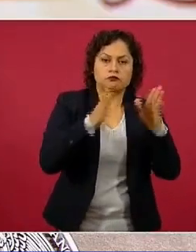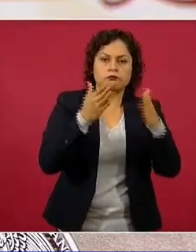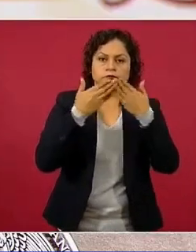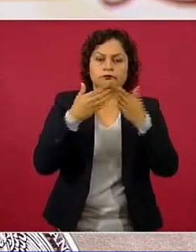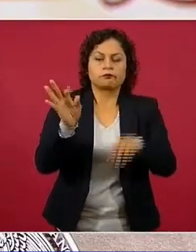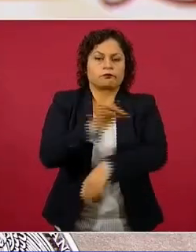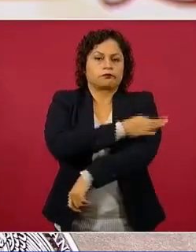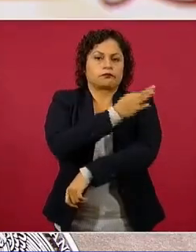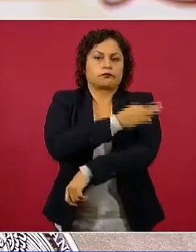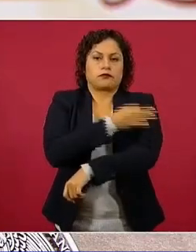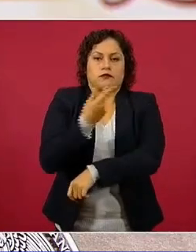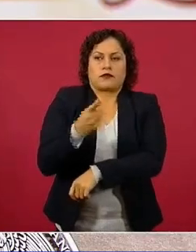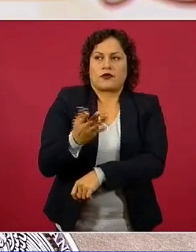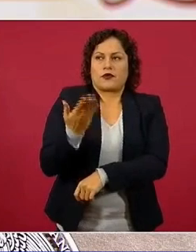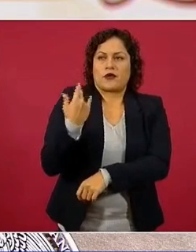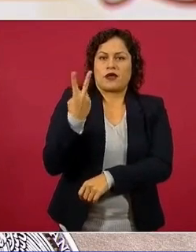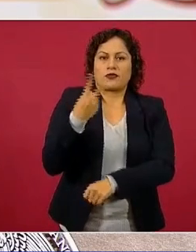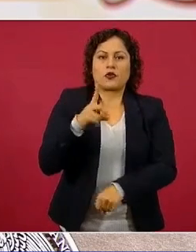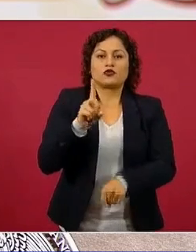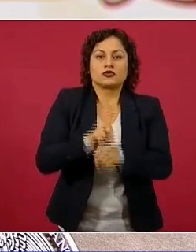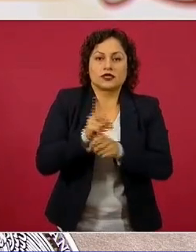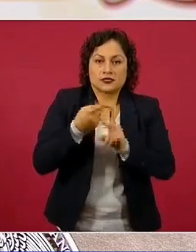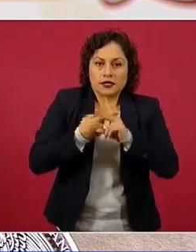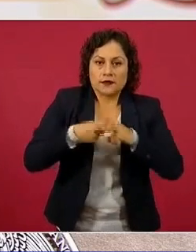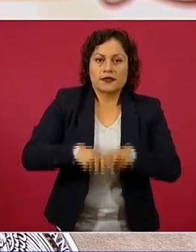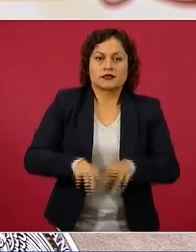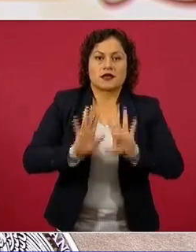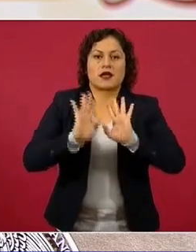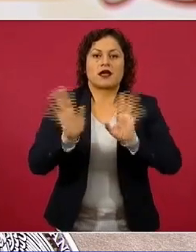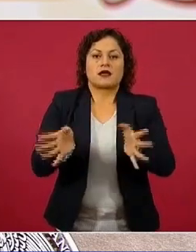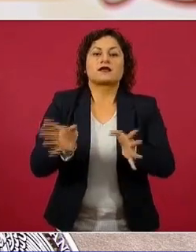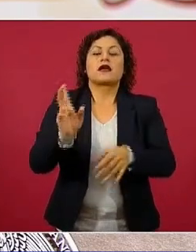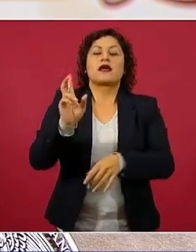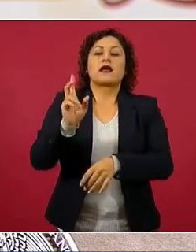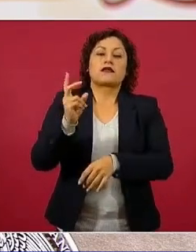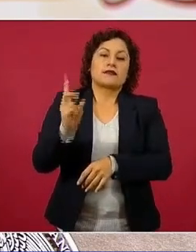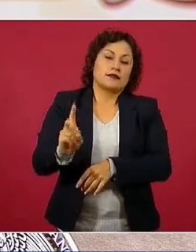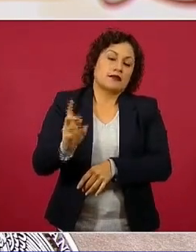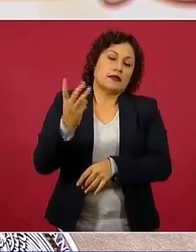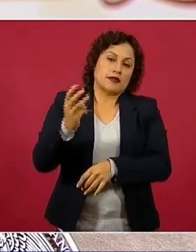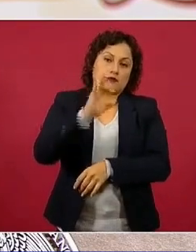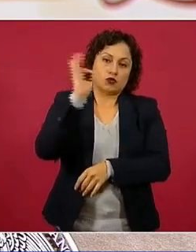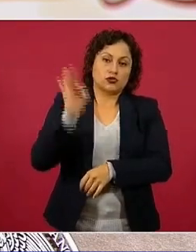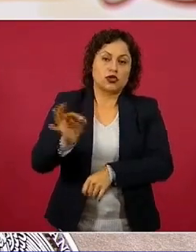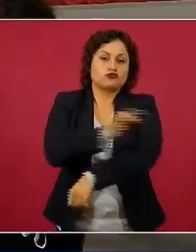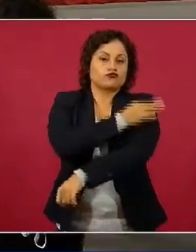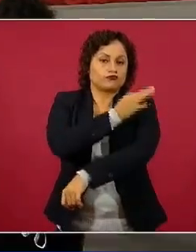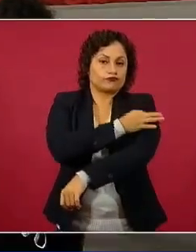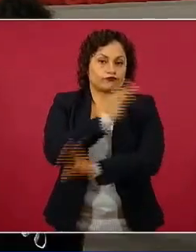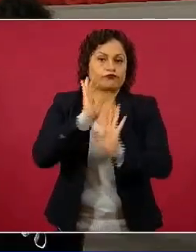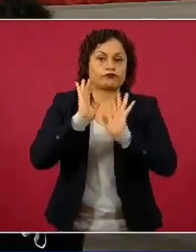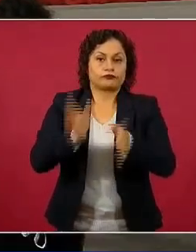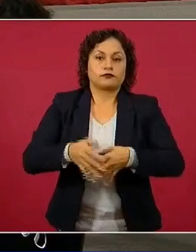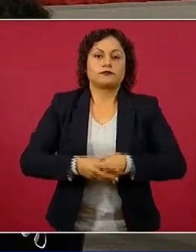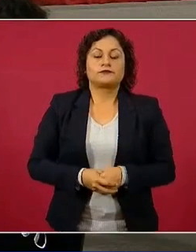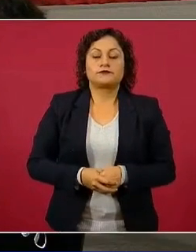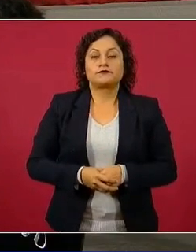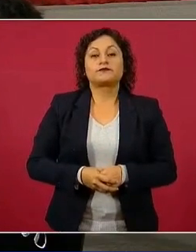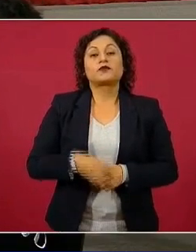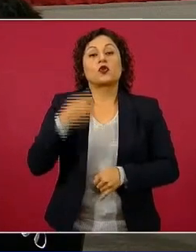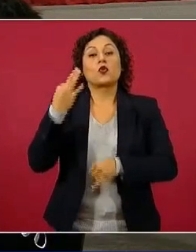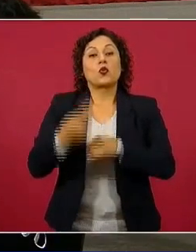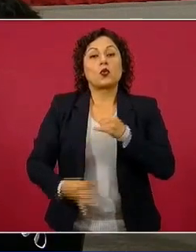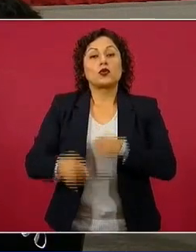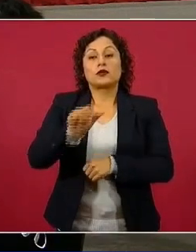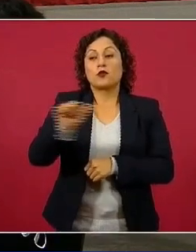días de haberlo abierto ya llevamos 3 por ciento de cobertura en esta edad. Finalmente, el refuerzo en personal de salud es la